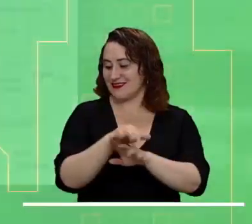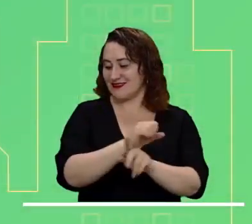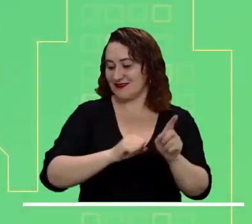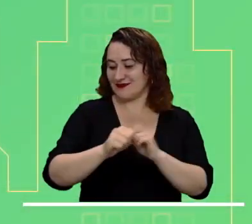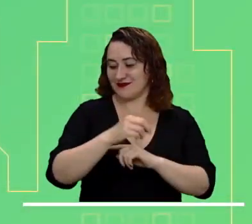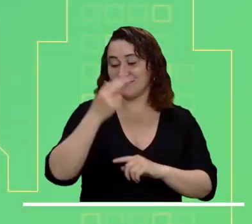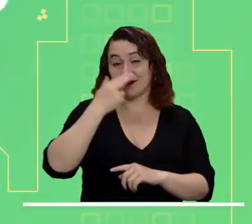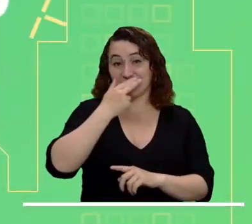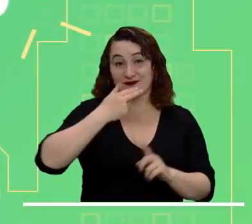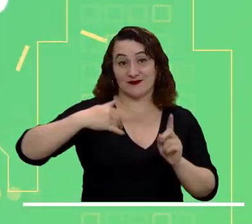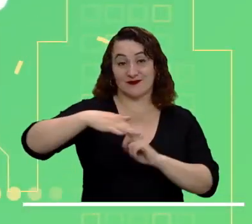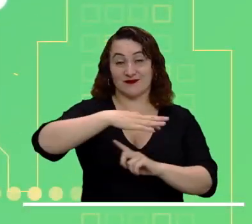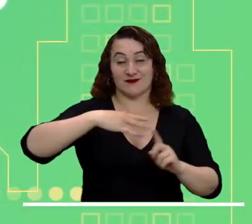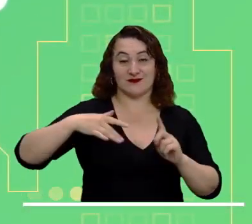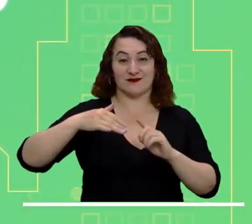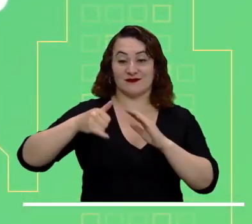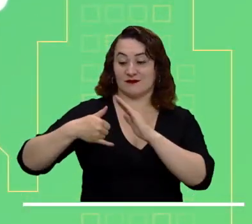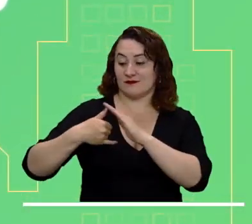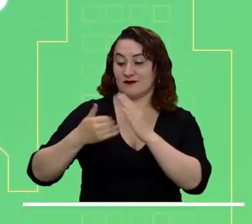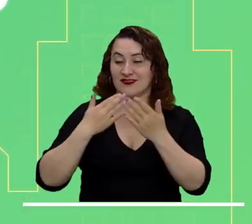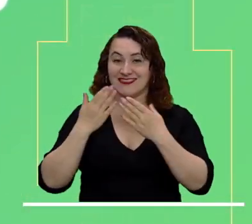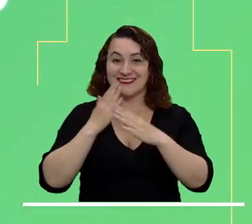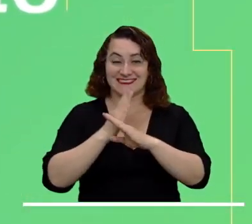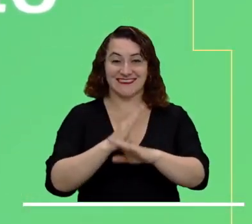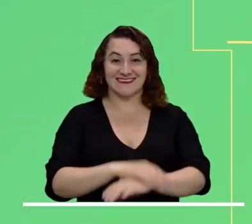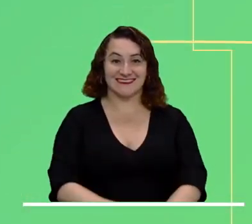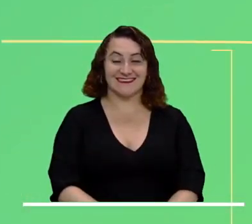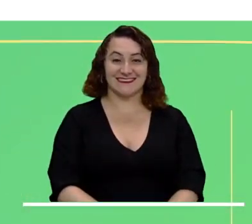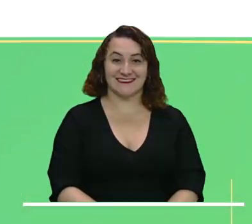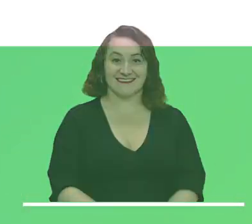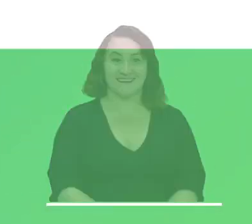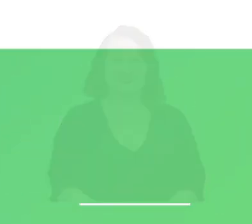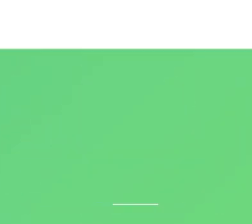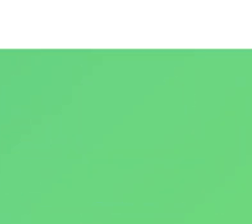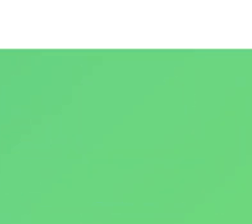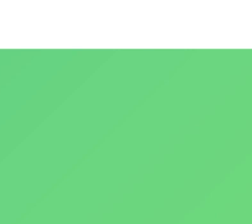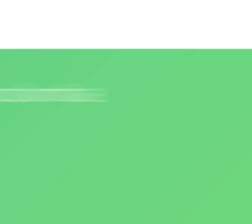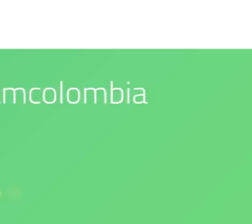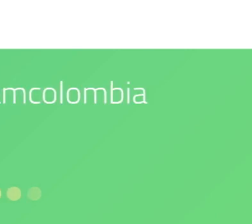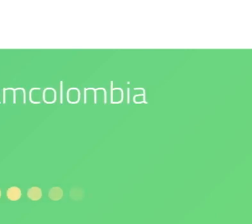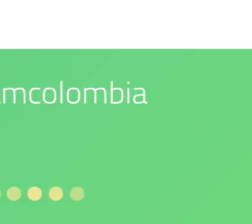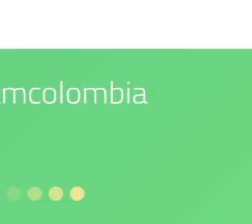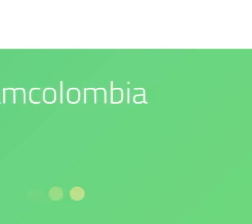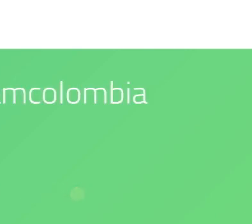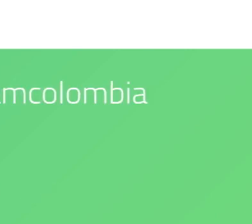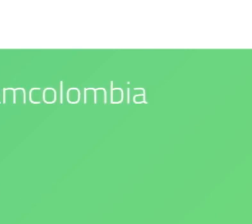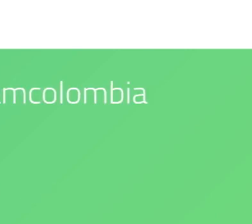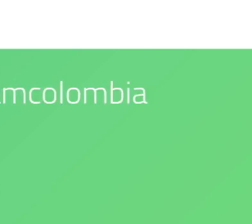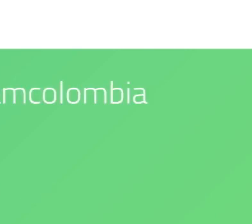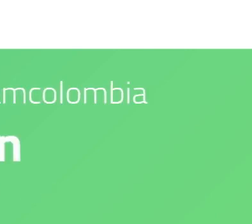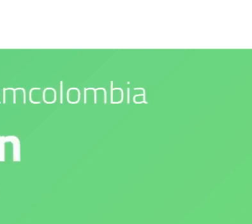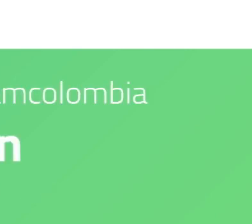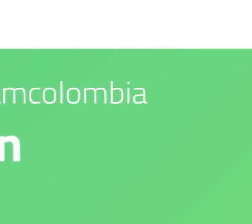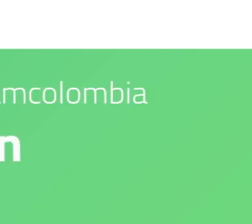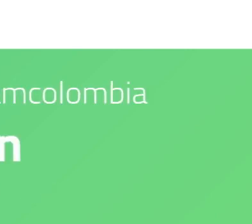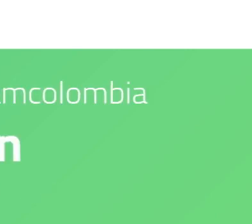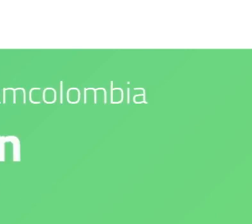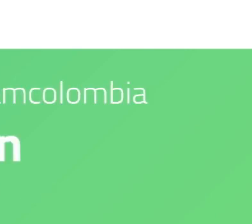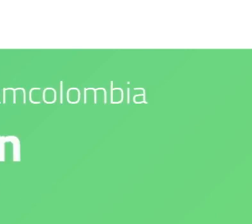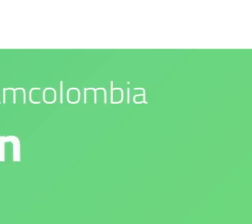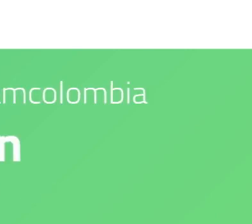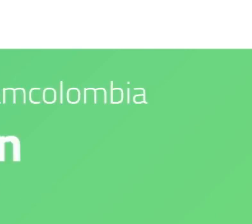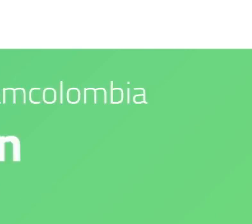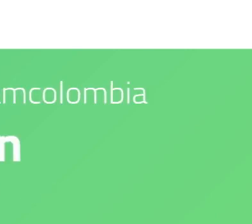Pacífico. Síguenos en nuestras redes sociales. Nuestro compromiso es con el medio ambiente. IDEAM es